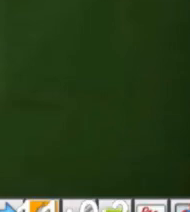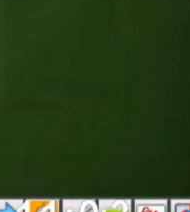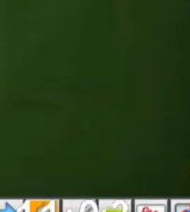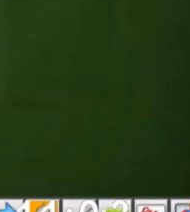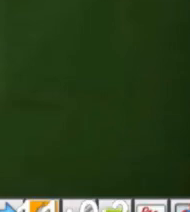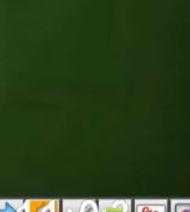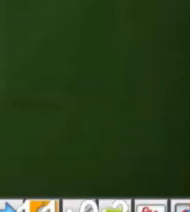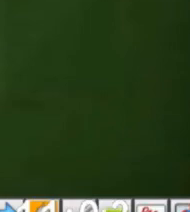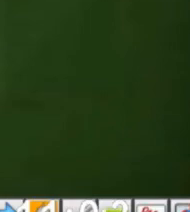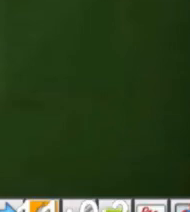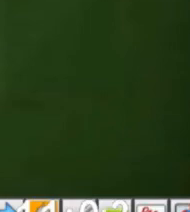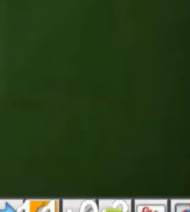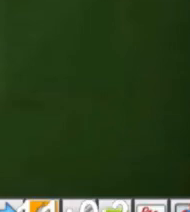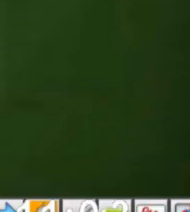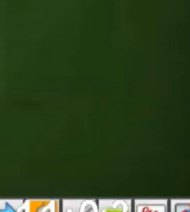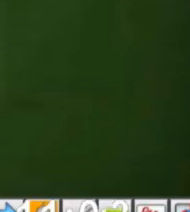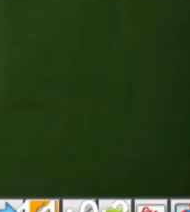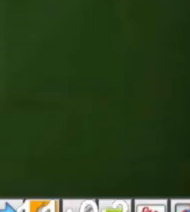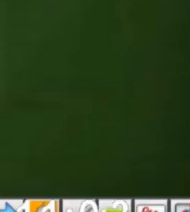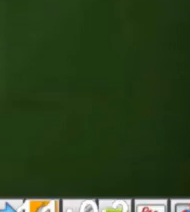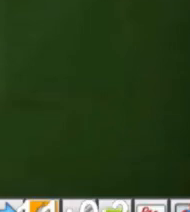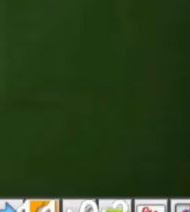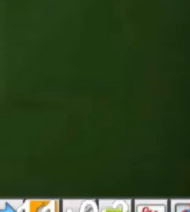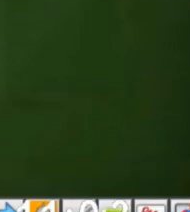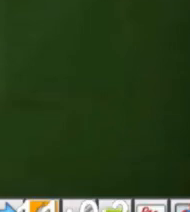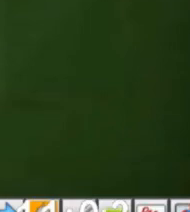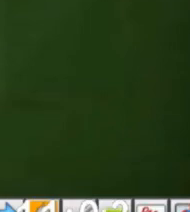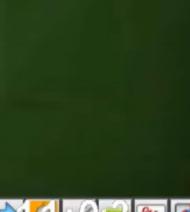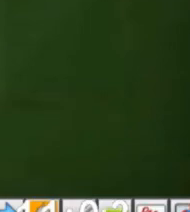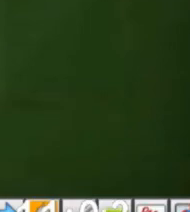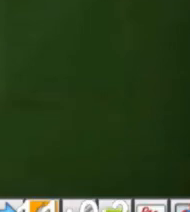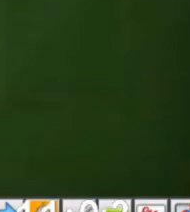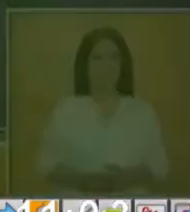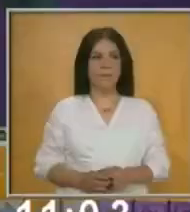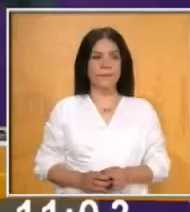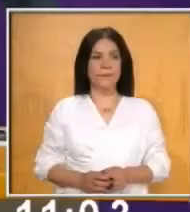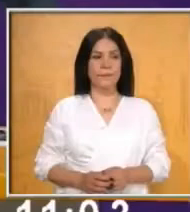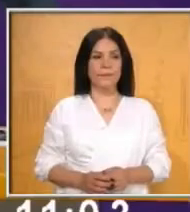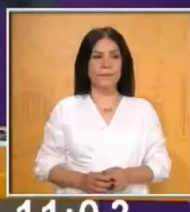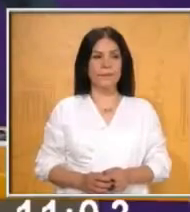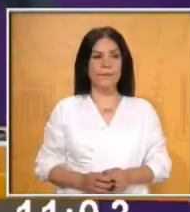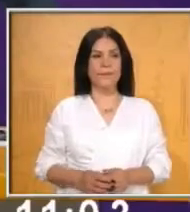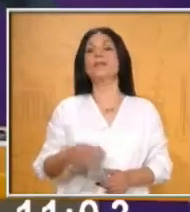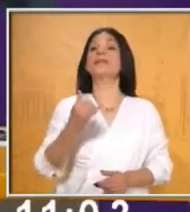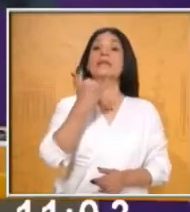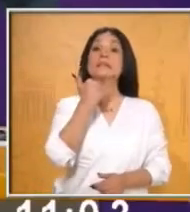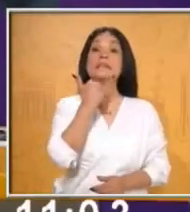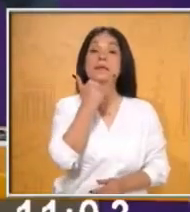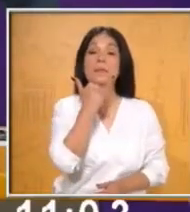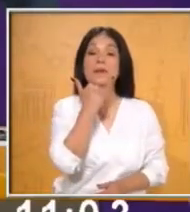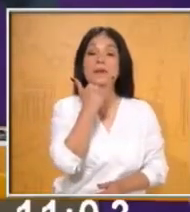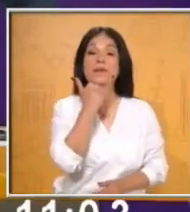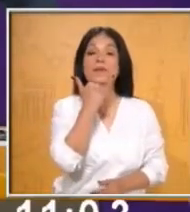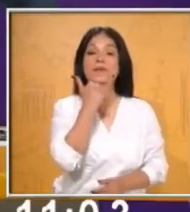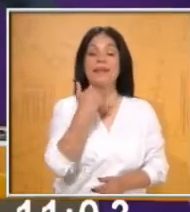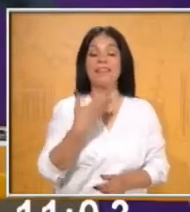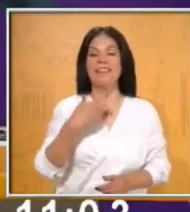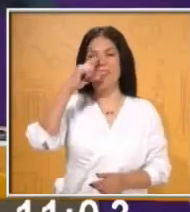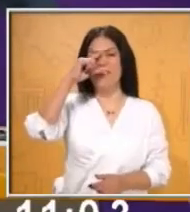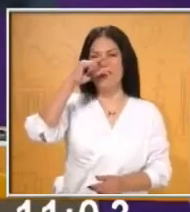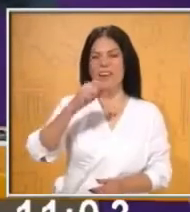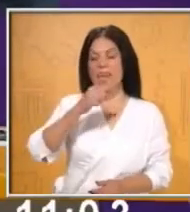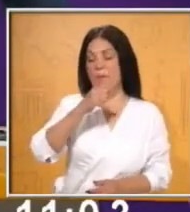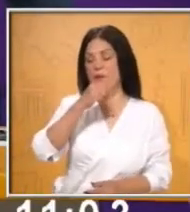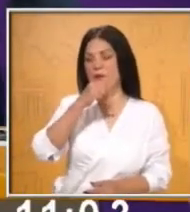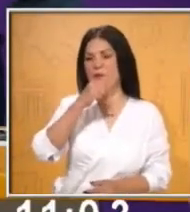Ok, como te mencionaba, estamos ahorita con tercer y cuarto grado de primaria. Vamos a empezar con la materia de ciencias